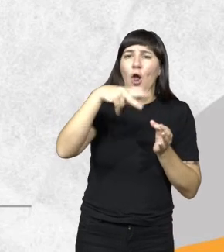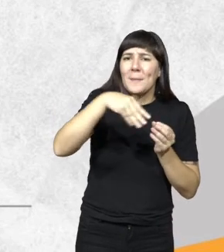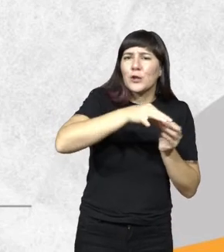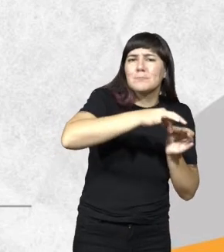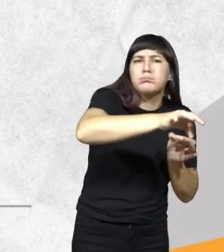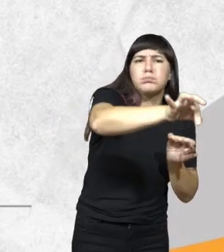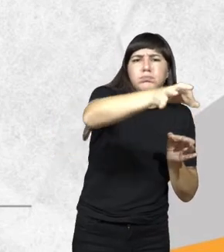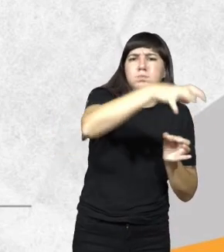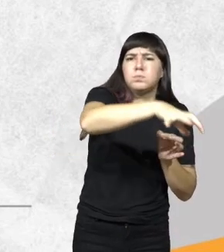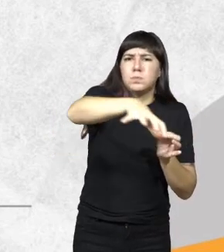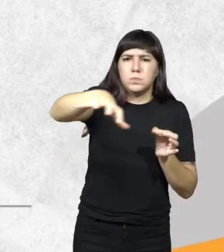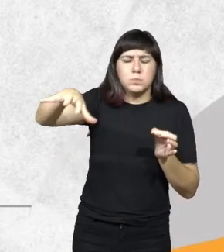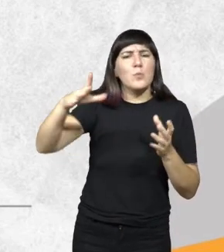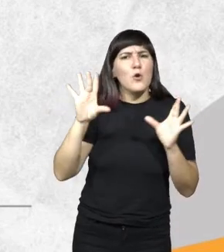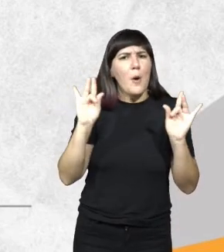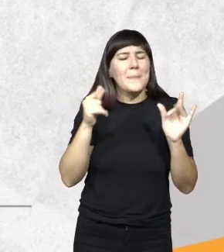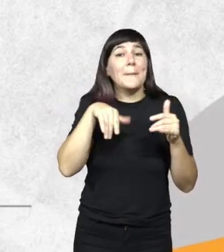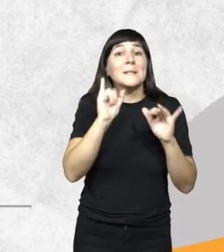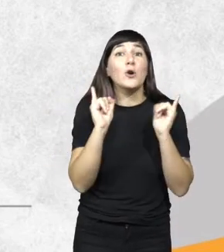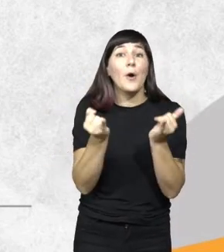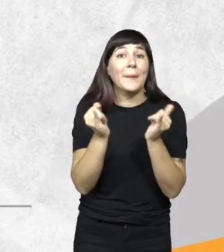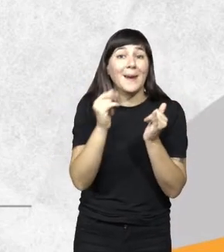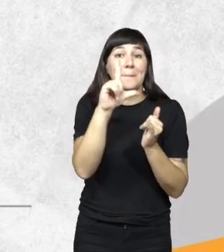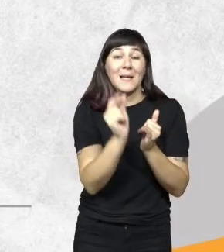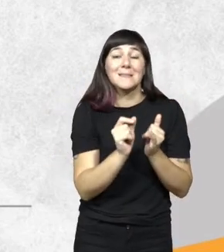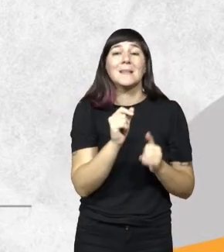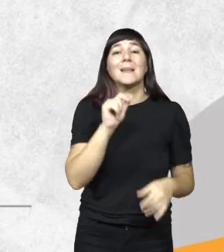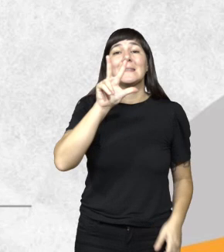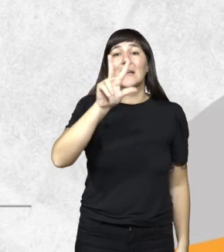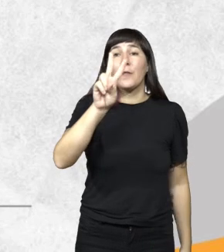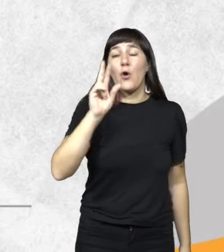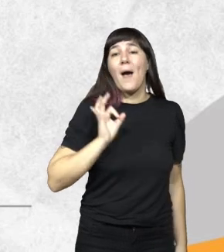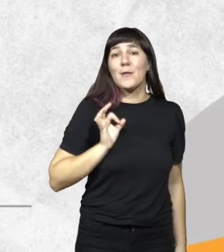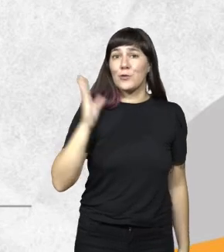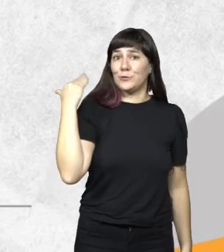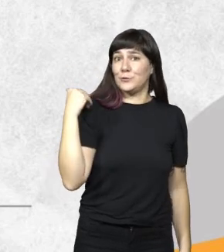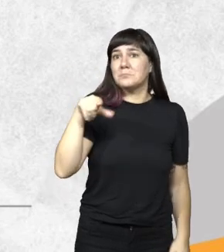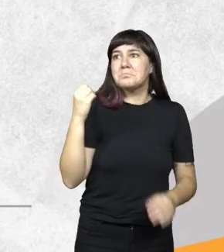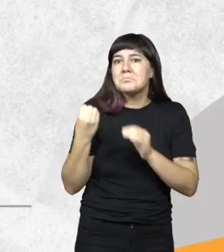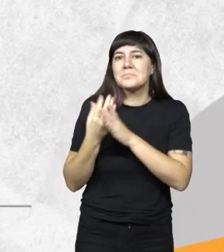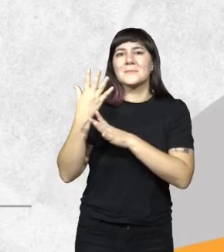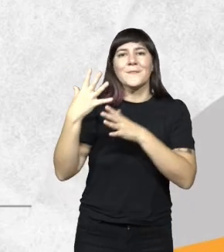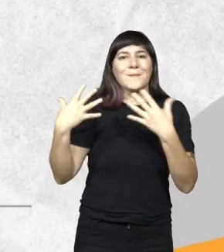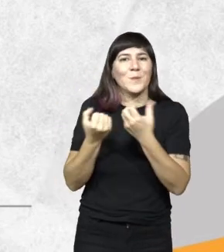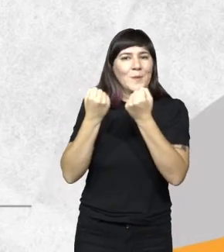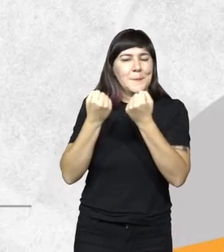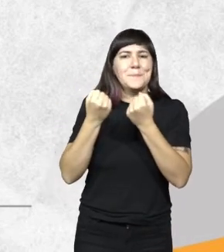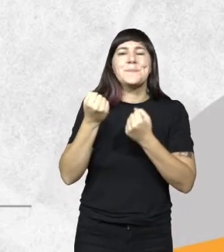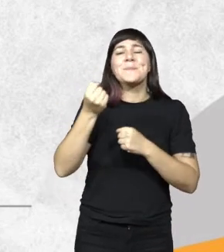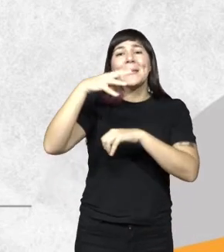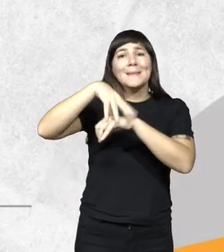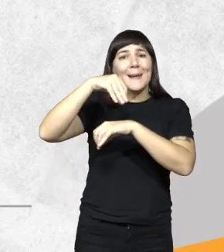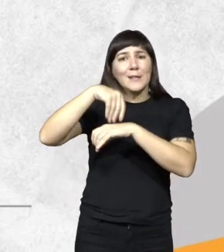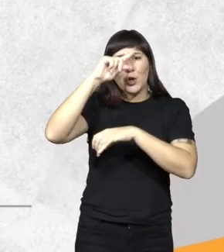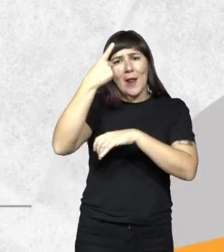muy compleja y que es la más joven del país. Tiene 32 años y desde que dejó de ser territorio nacional, tiene desafíos